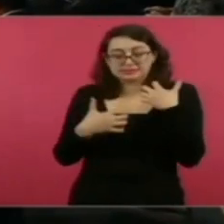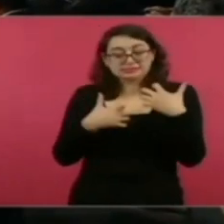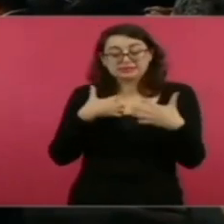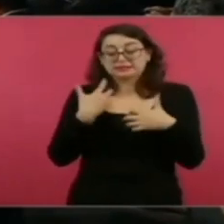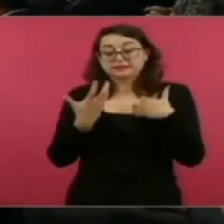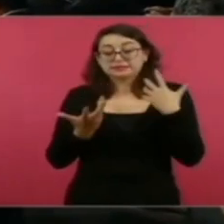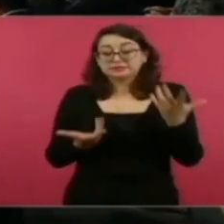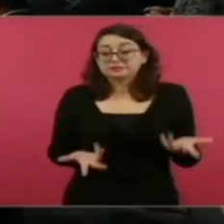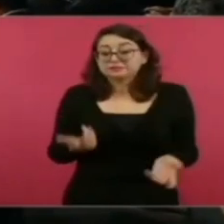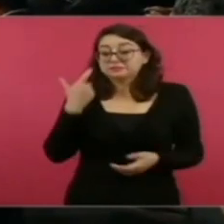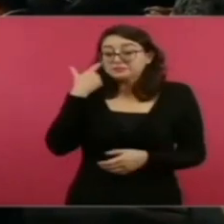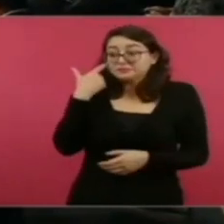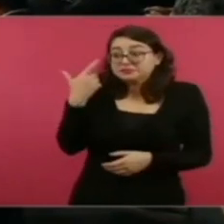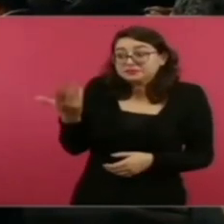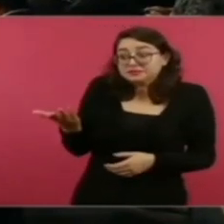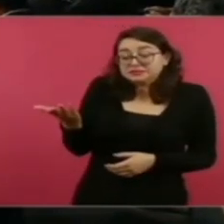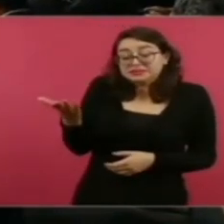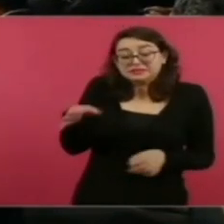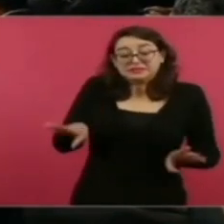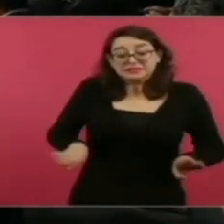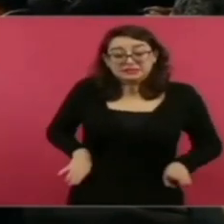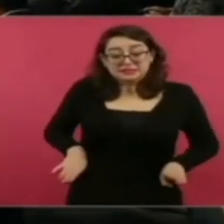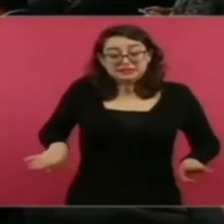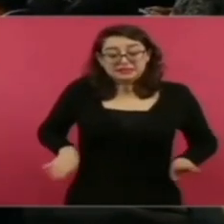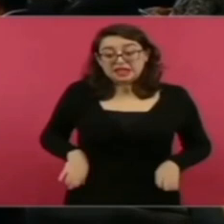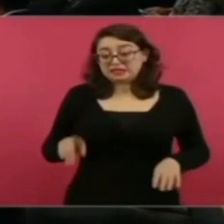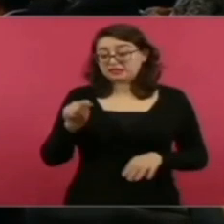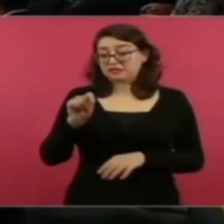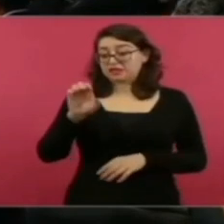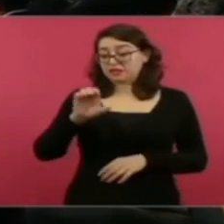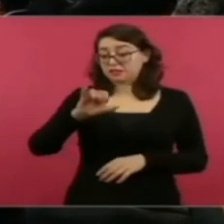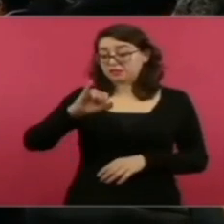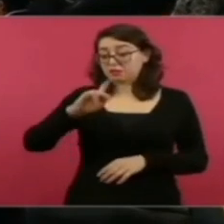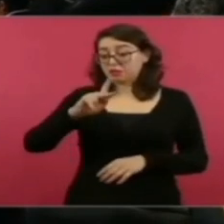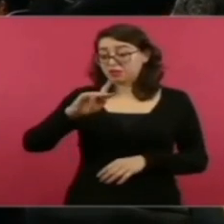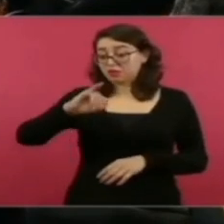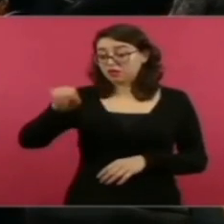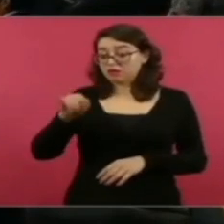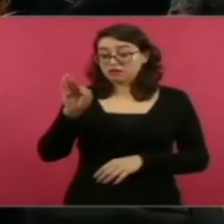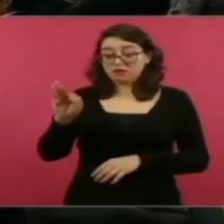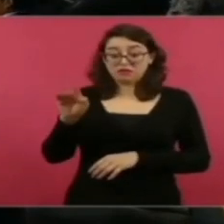Miren, lo que supuestamente dije